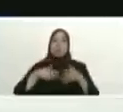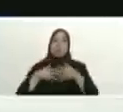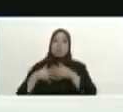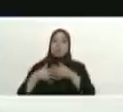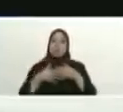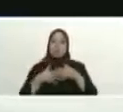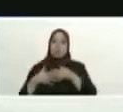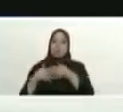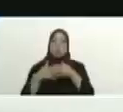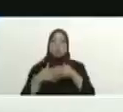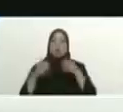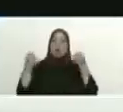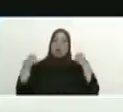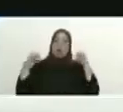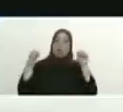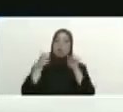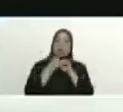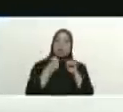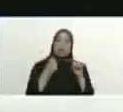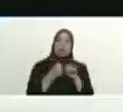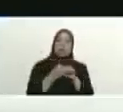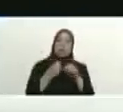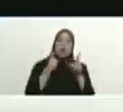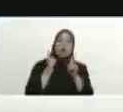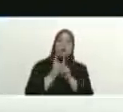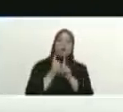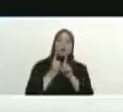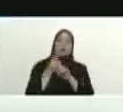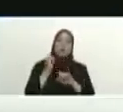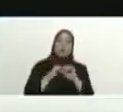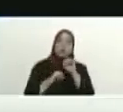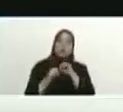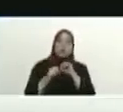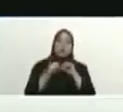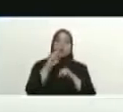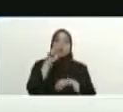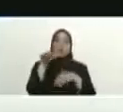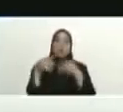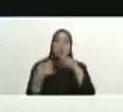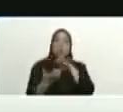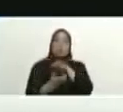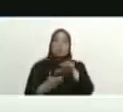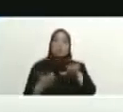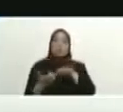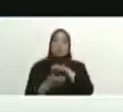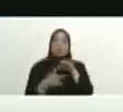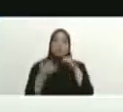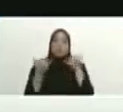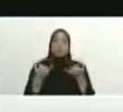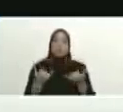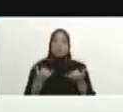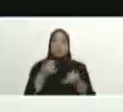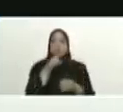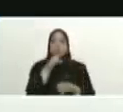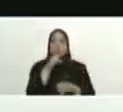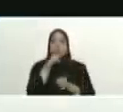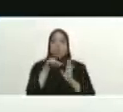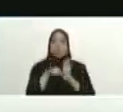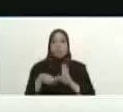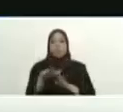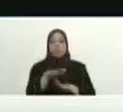que se va a reactivar para el combate contra la criminalidad transfronteriza contra el